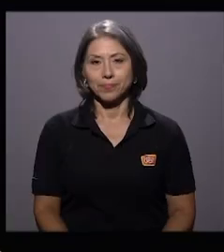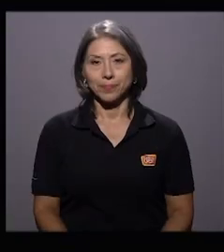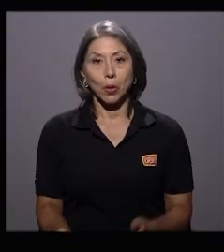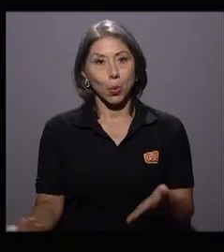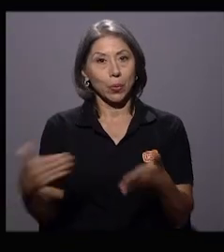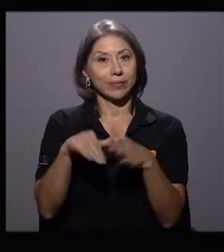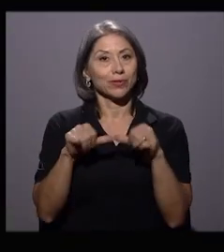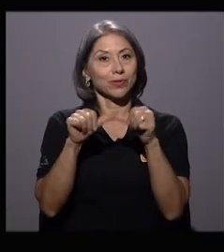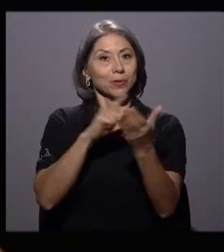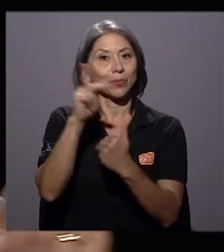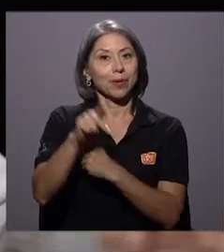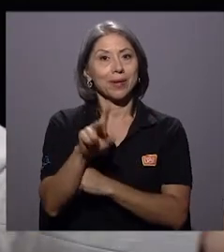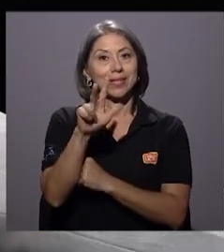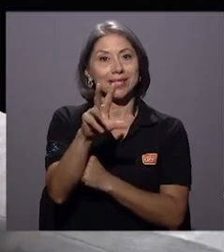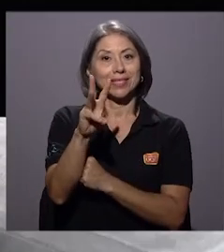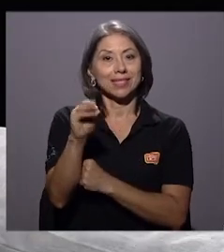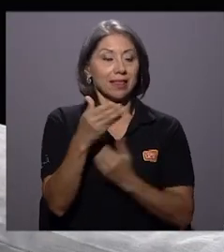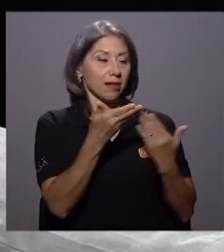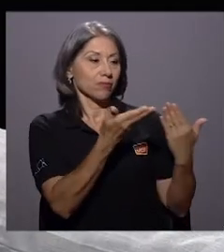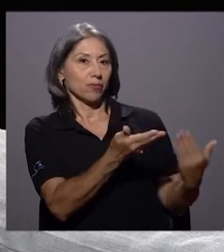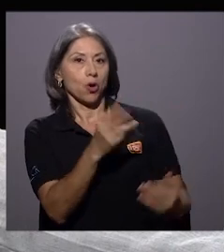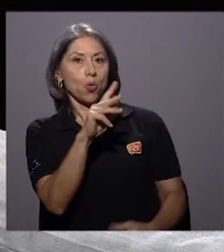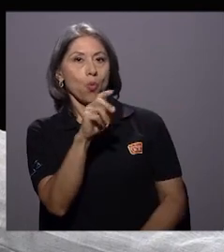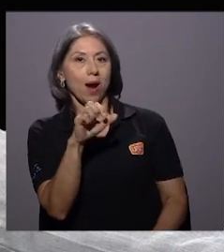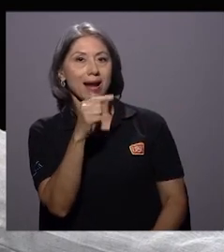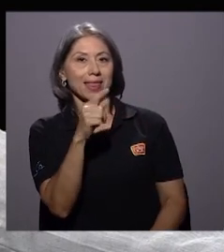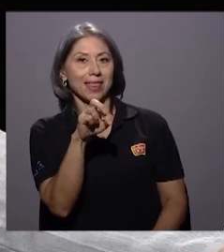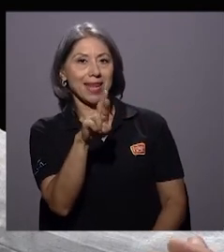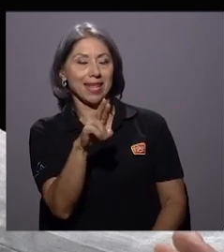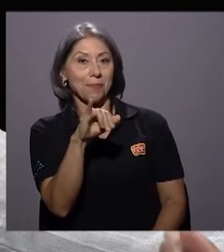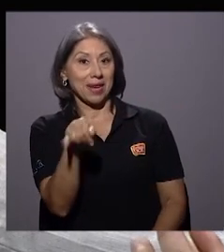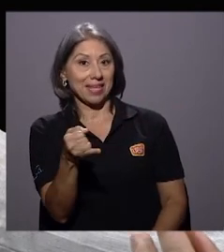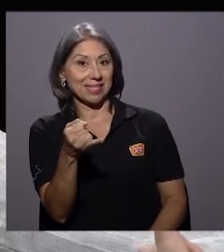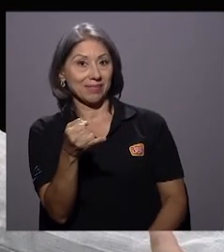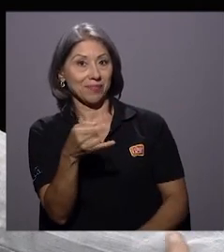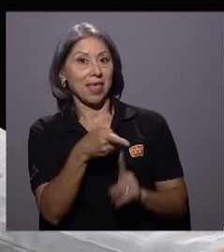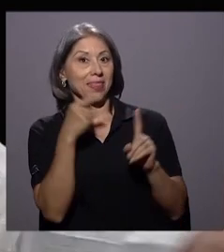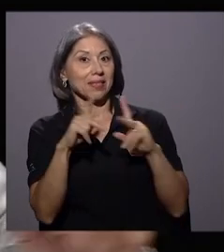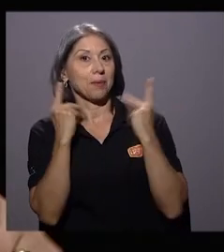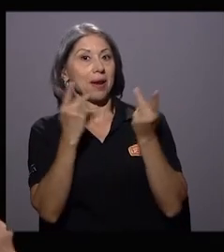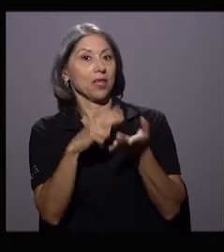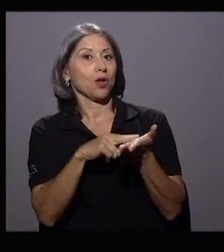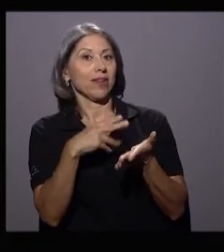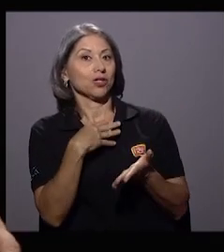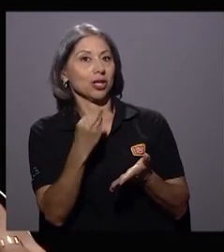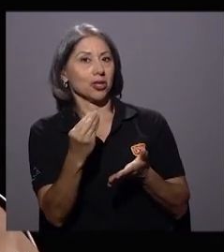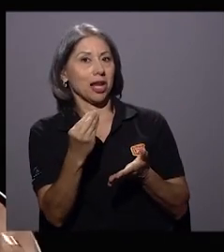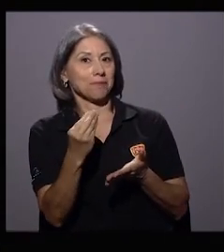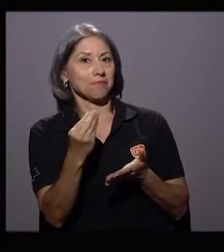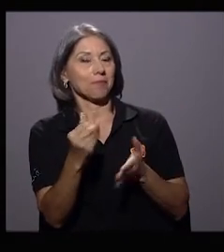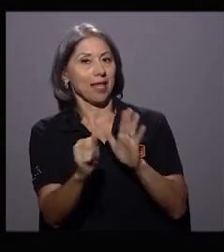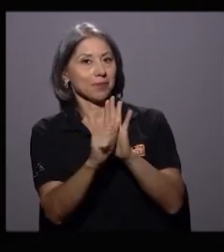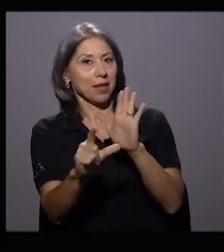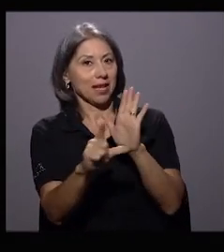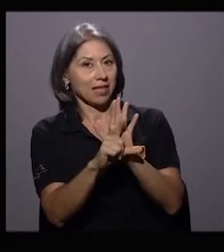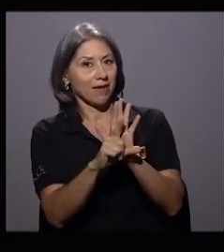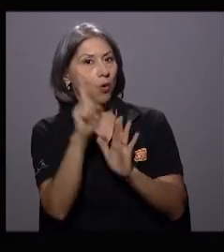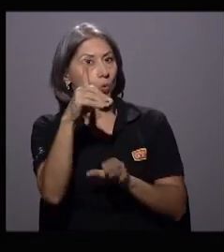Ingresamos a 360. Estoy con Don Warner Jiménez del Partido de Liberación Nacional en Asamblea Legislativa, uno de los diputados más jóvenes. Don Warner,